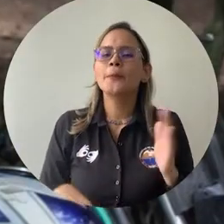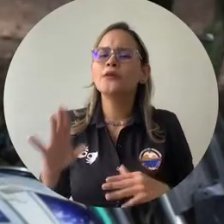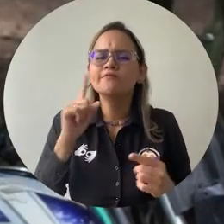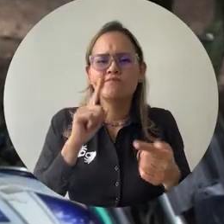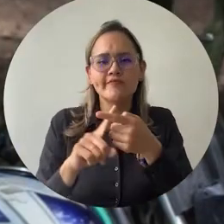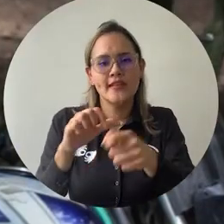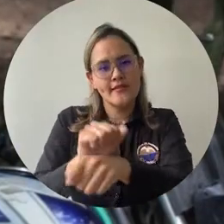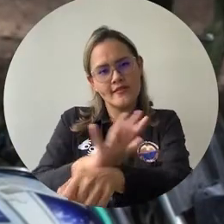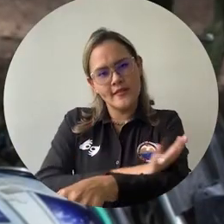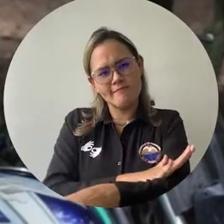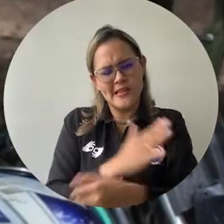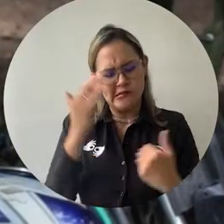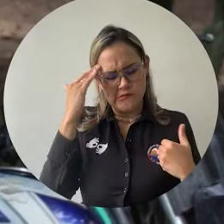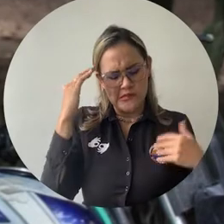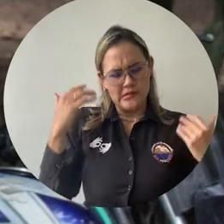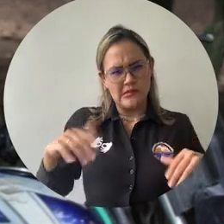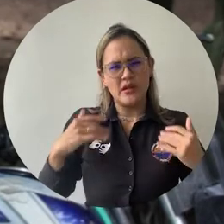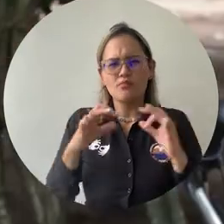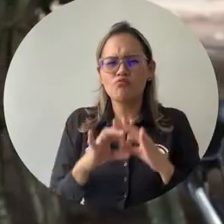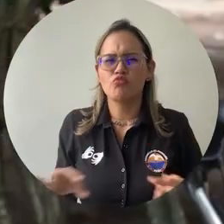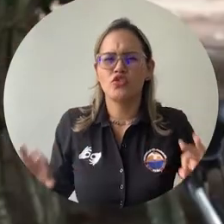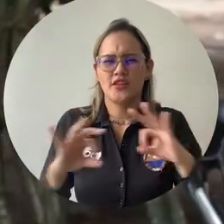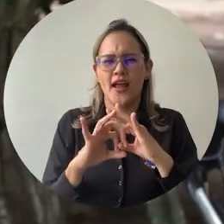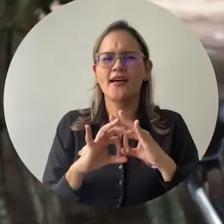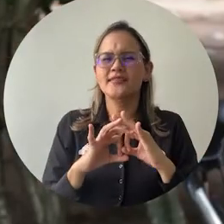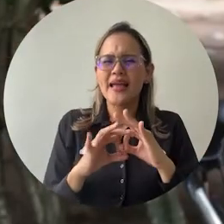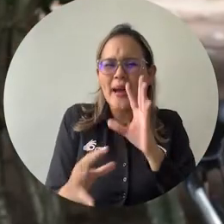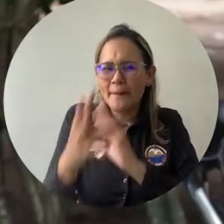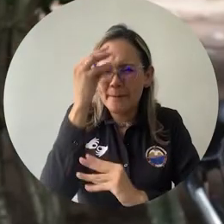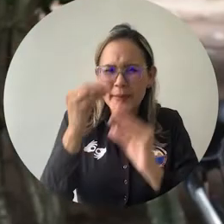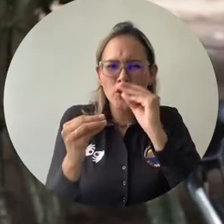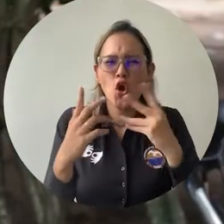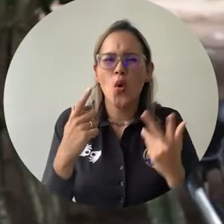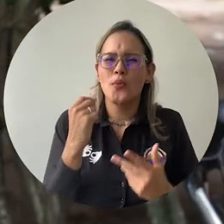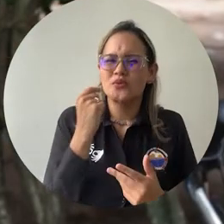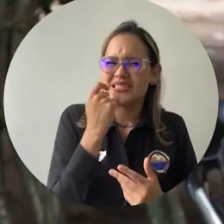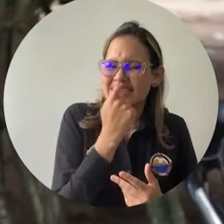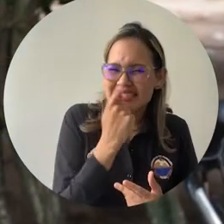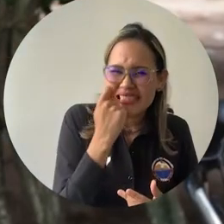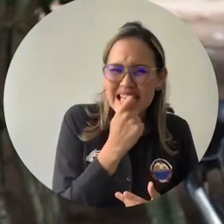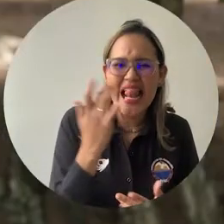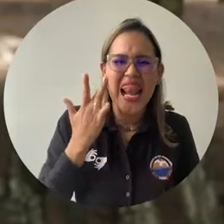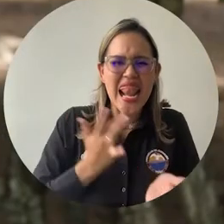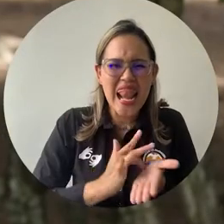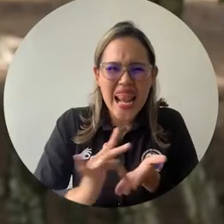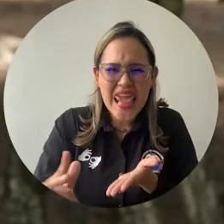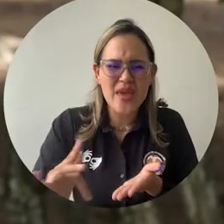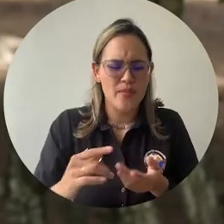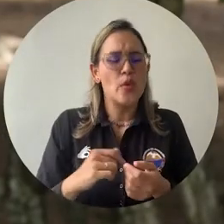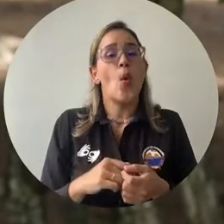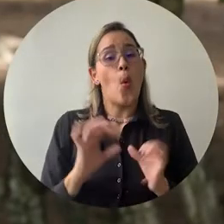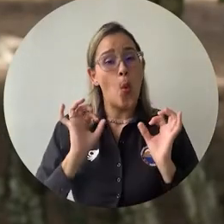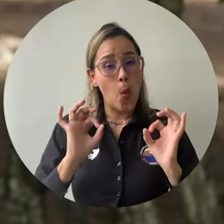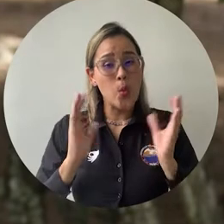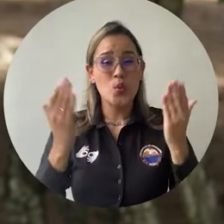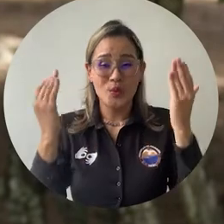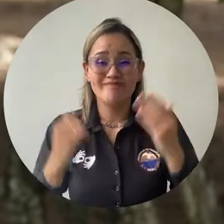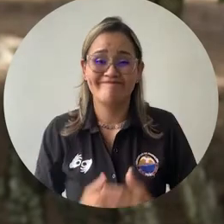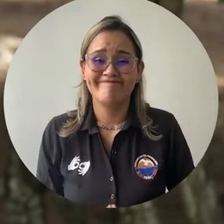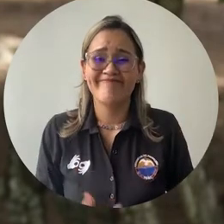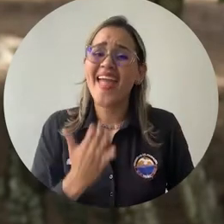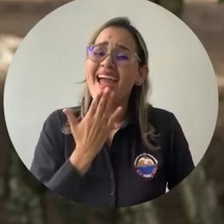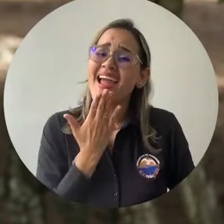sensibilización a través de la educación sobre la importancia de la salud bucal y de los cuidados que se deben tener. Le damos las gracias por este